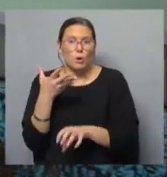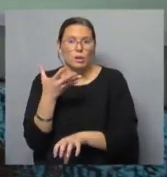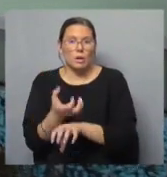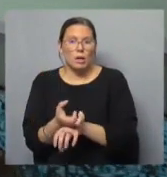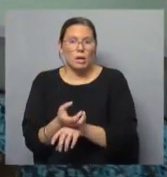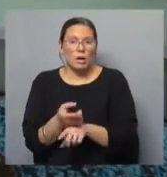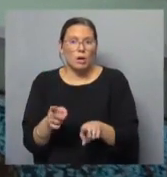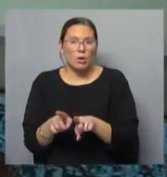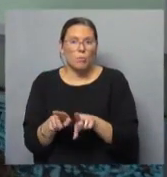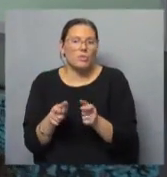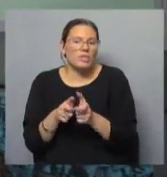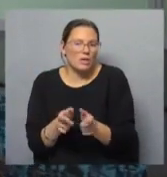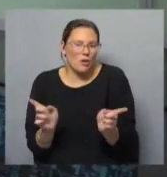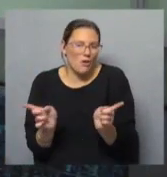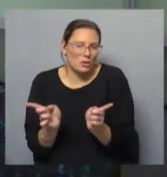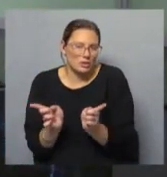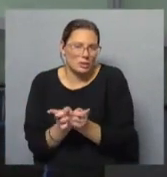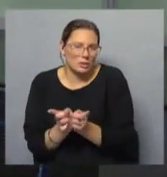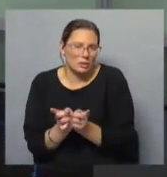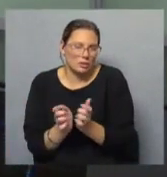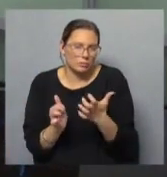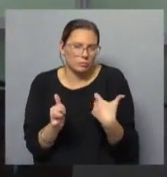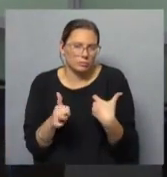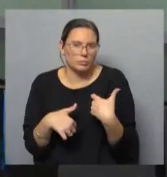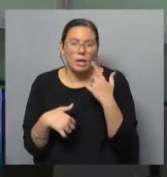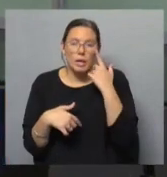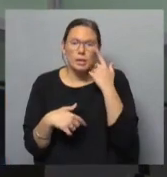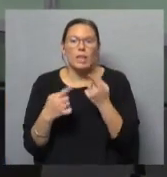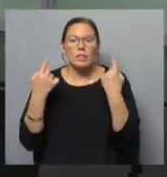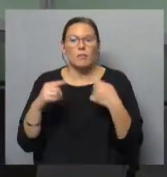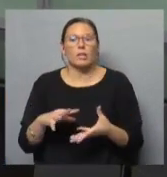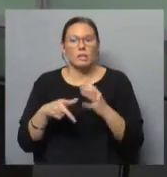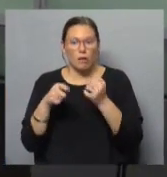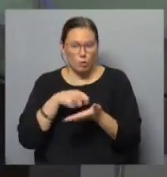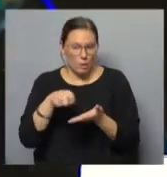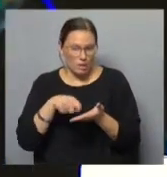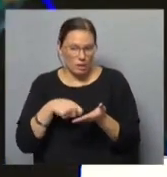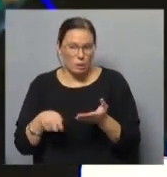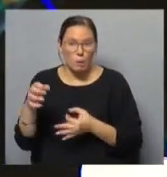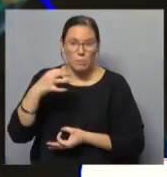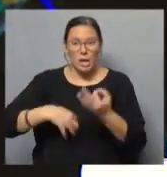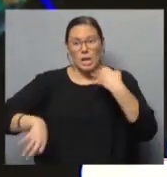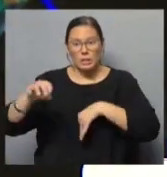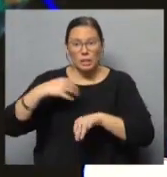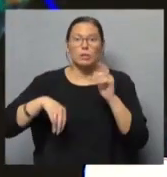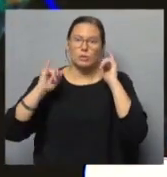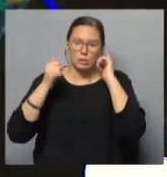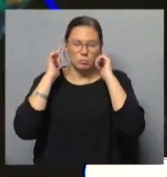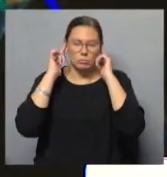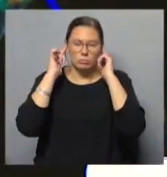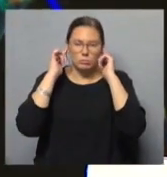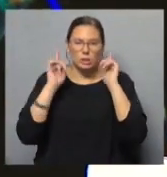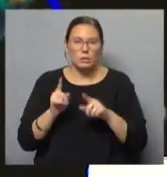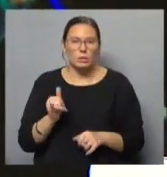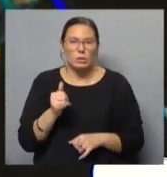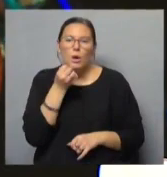si fuera un microdisco abstracto, total. ¿Y es distinta la forma de componer? ¿Para teatro? Sí. Sí, es distinta y